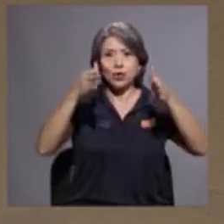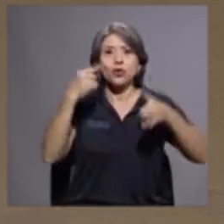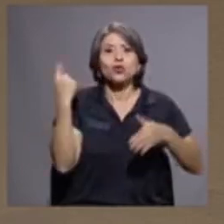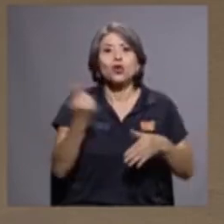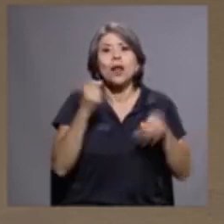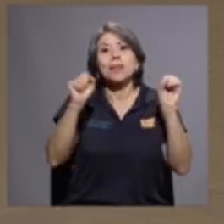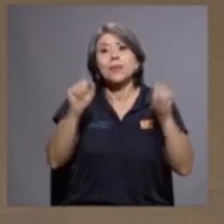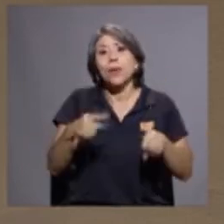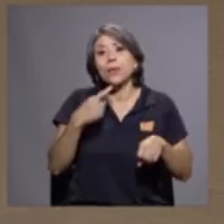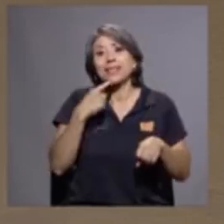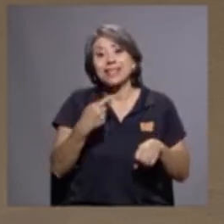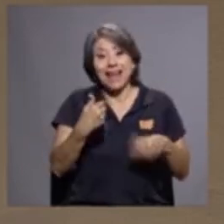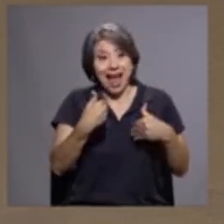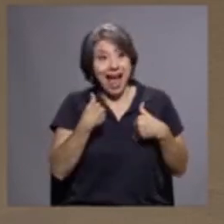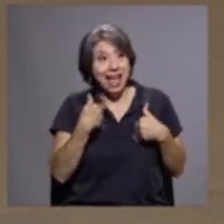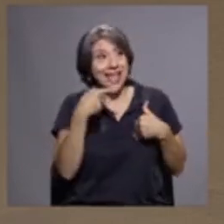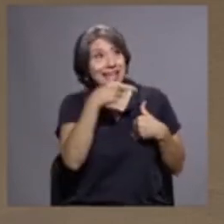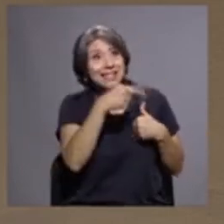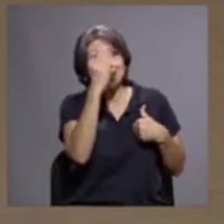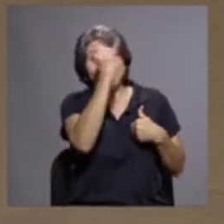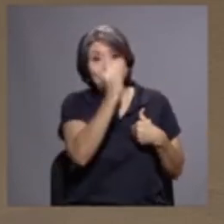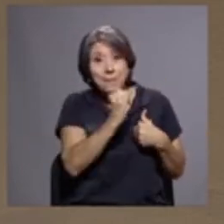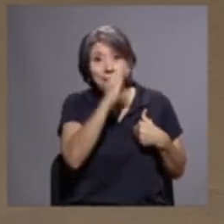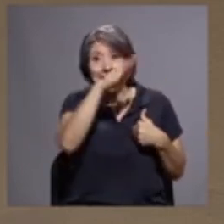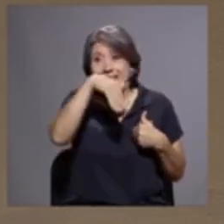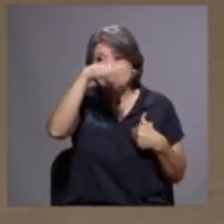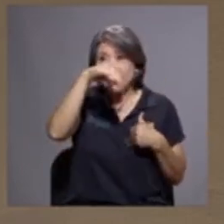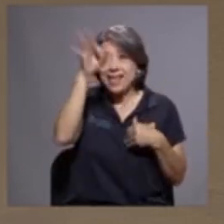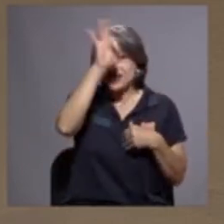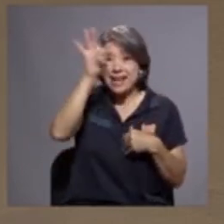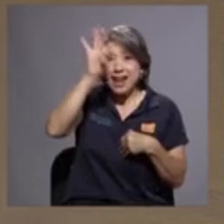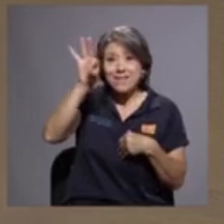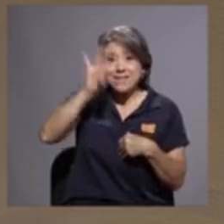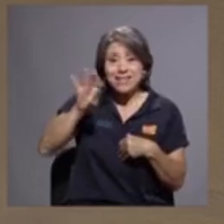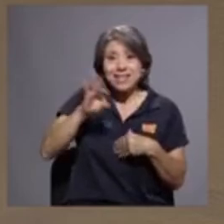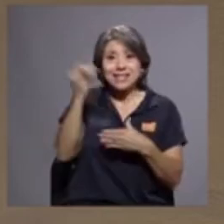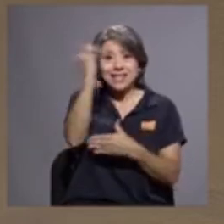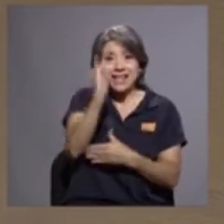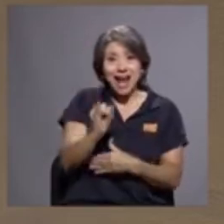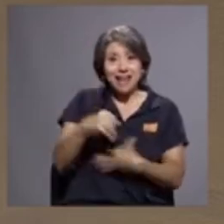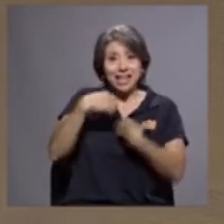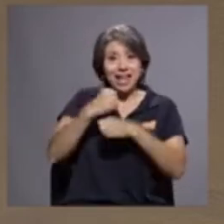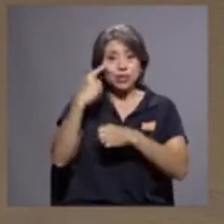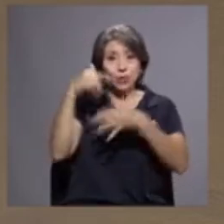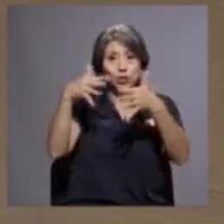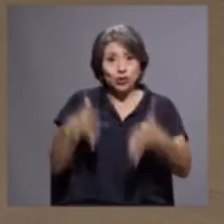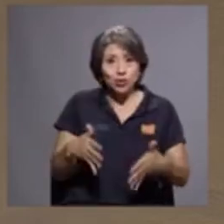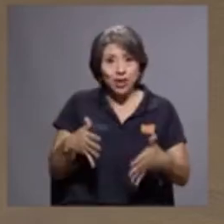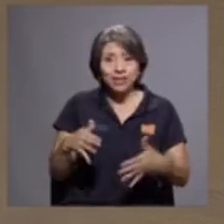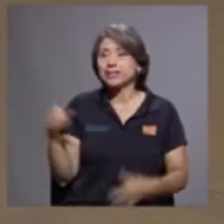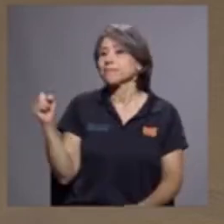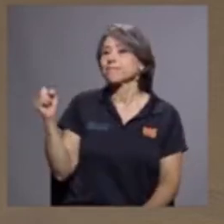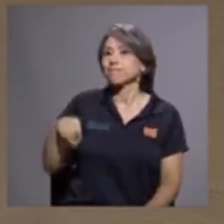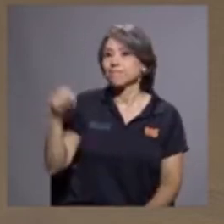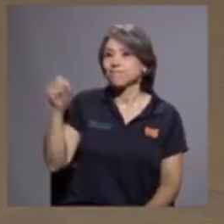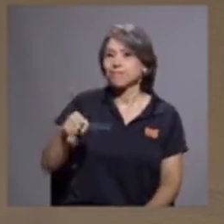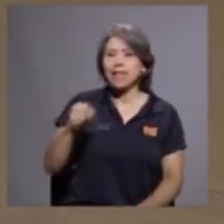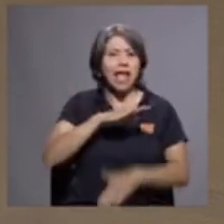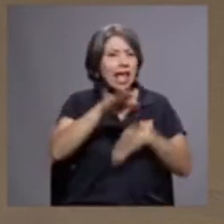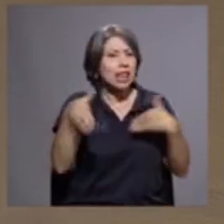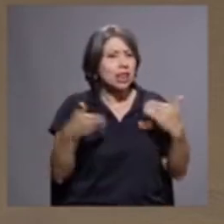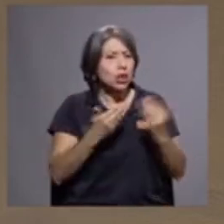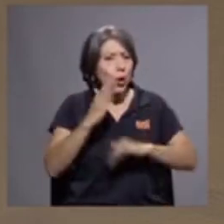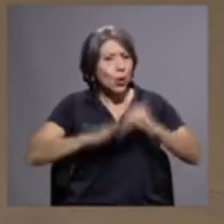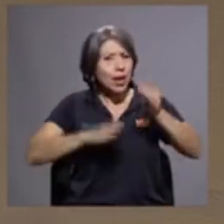pintas y también existe todo un trabajo, digamos, de grafitis y arte hecho por los estudiantes. No existe en todo el edificio